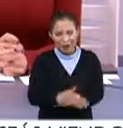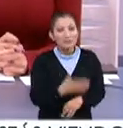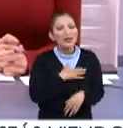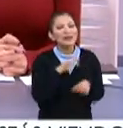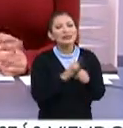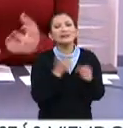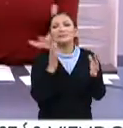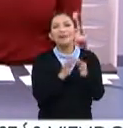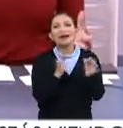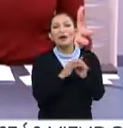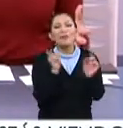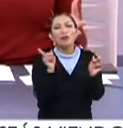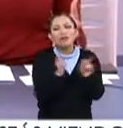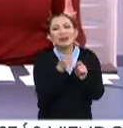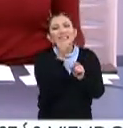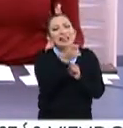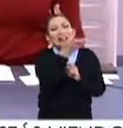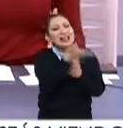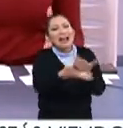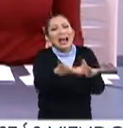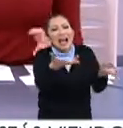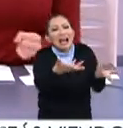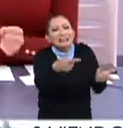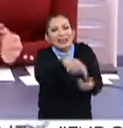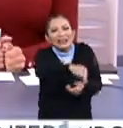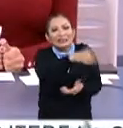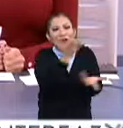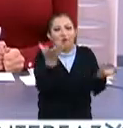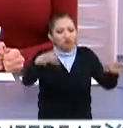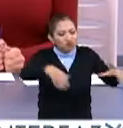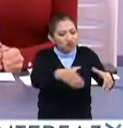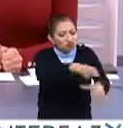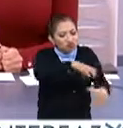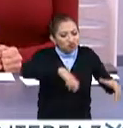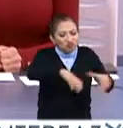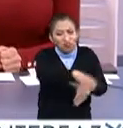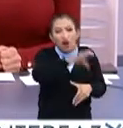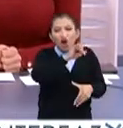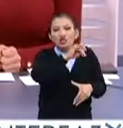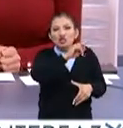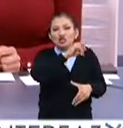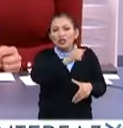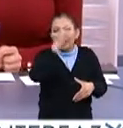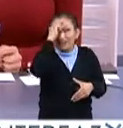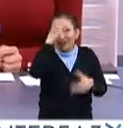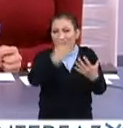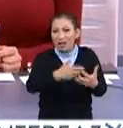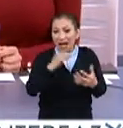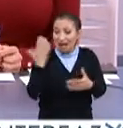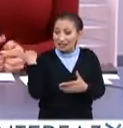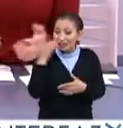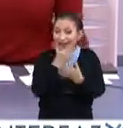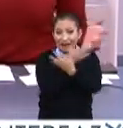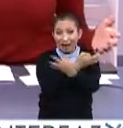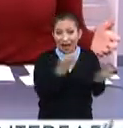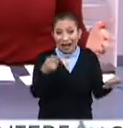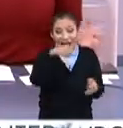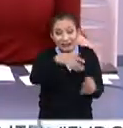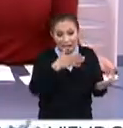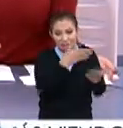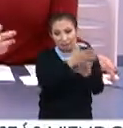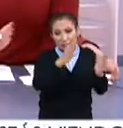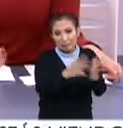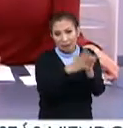Muy buenos días, platíquenos un poco primero que nada de qué se trata este consorcio de inteligencia artificial que se acaba de anunciar y en donde